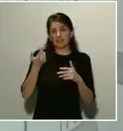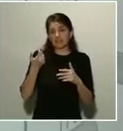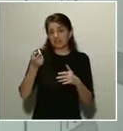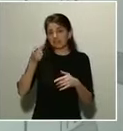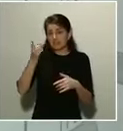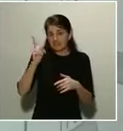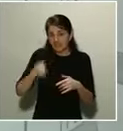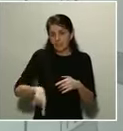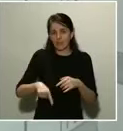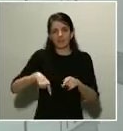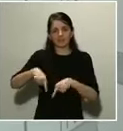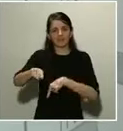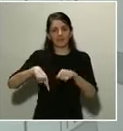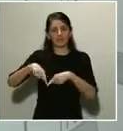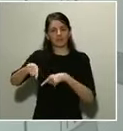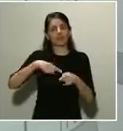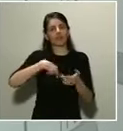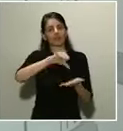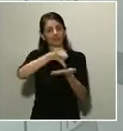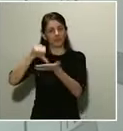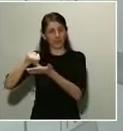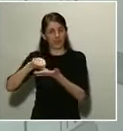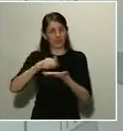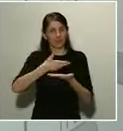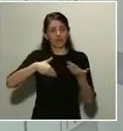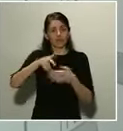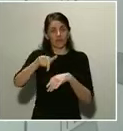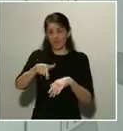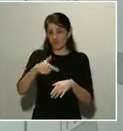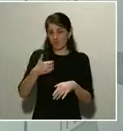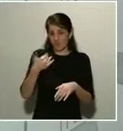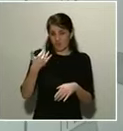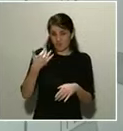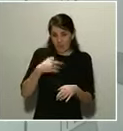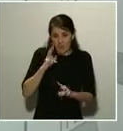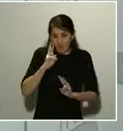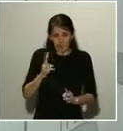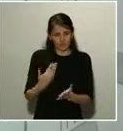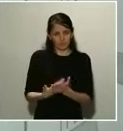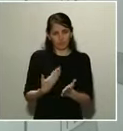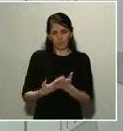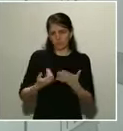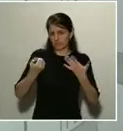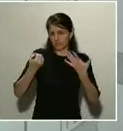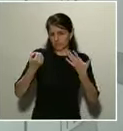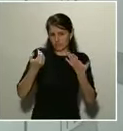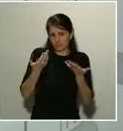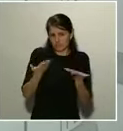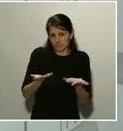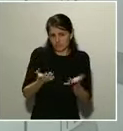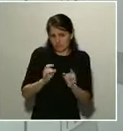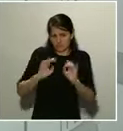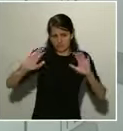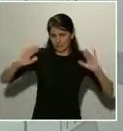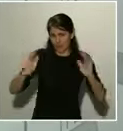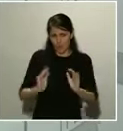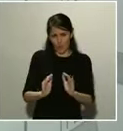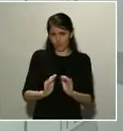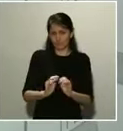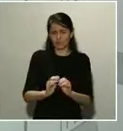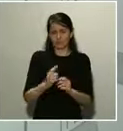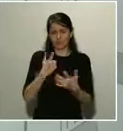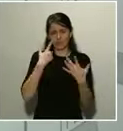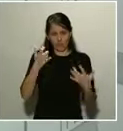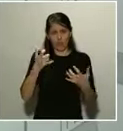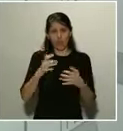intercomunitario, pues todo esto ya hemos visto en la práctica. Ya ha descendido enormemente, a niveles del 90